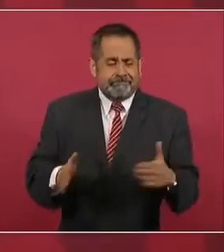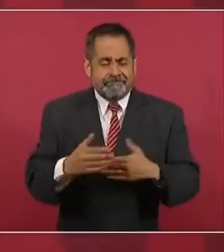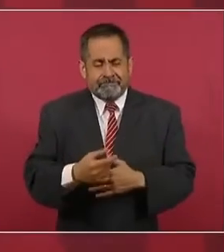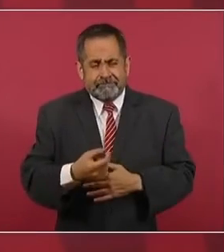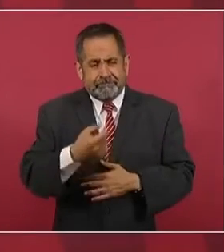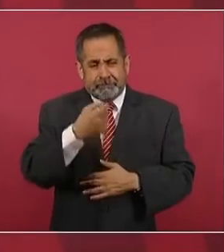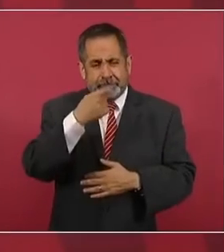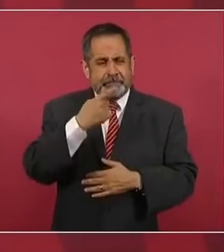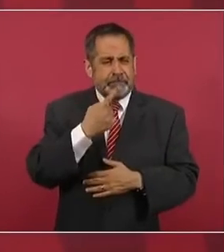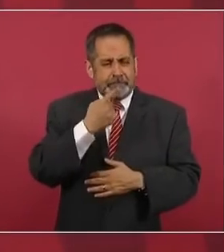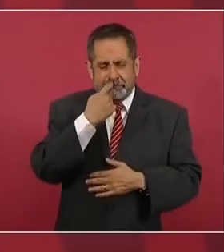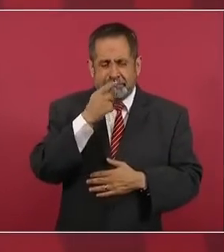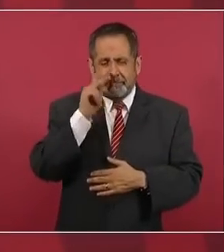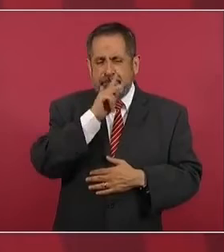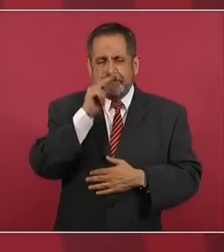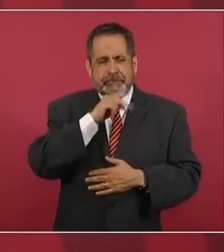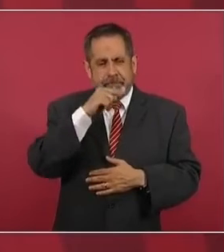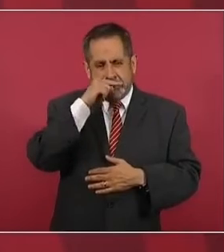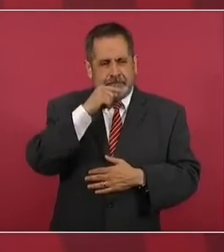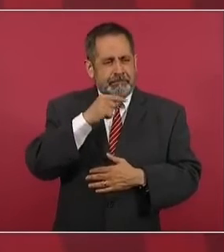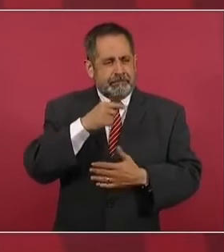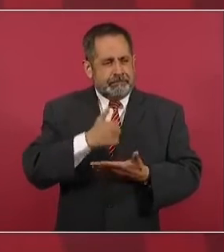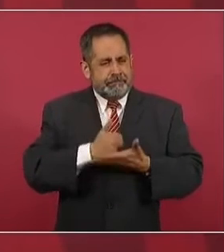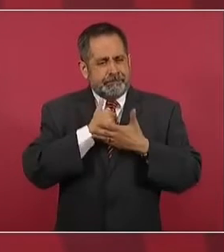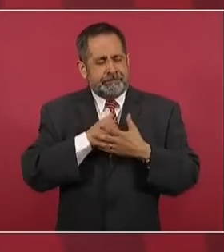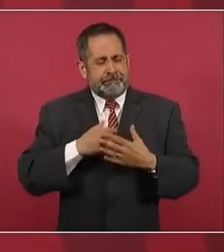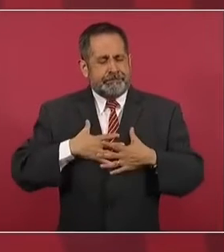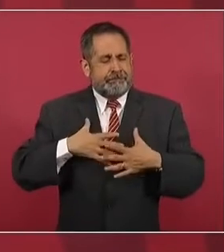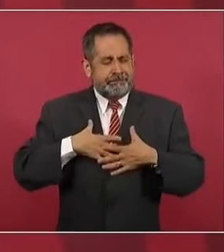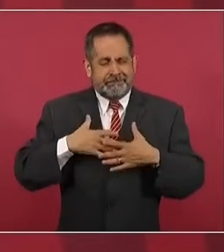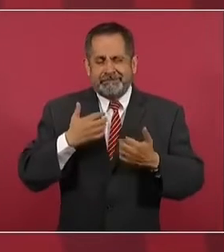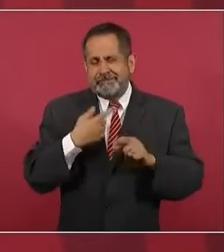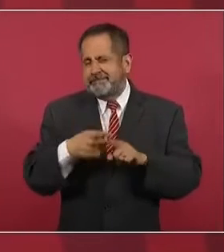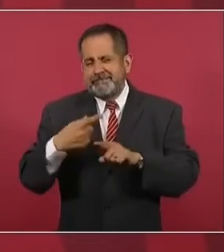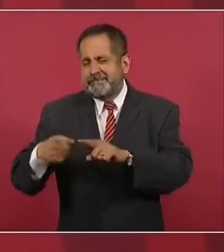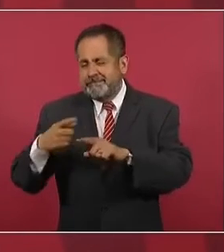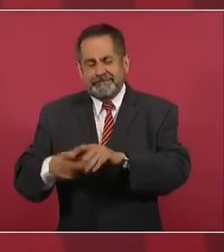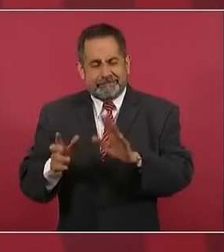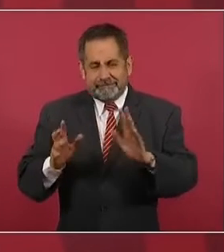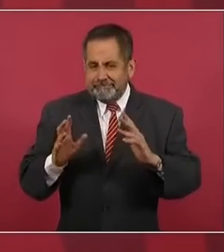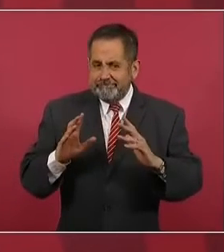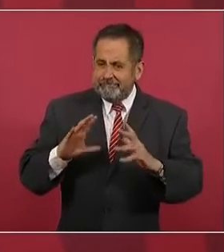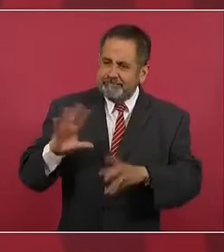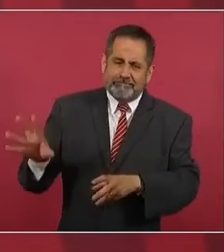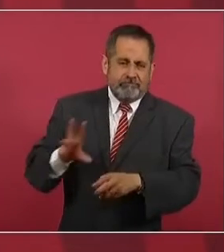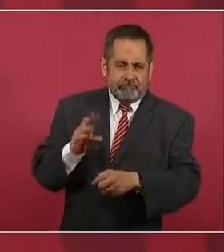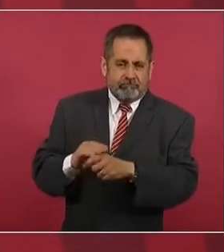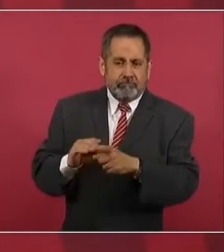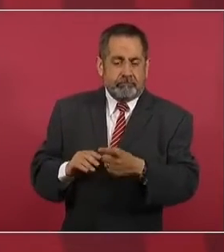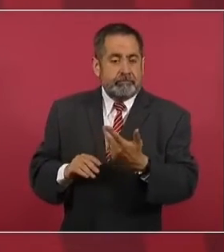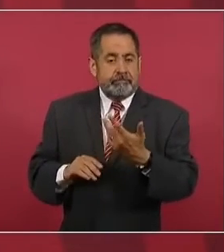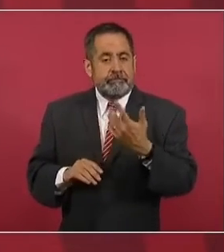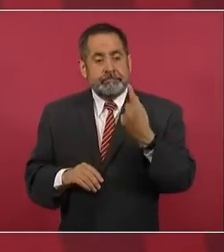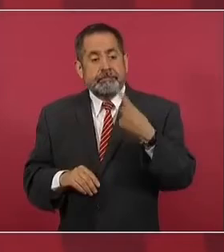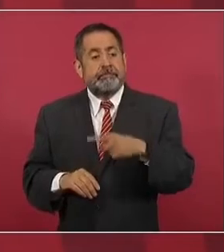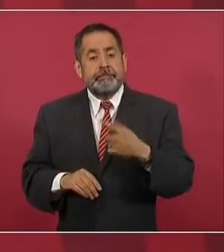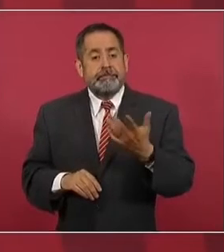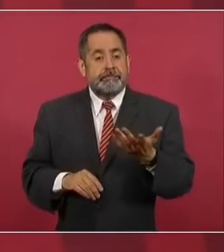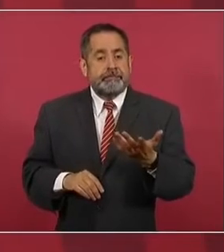y los equipos y evitar que la gente